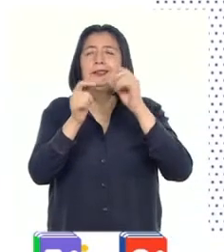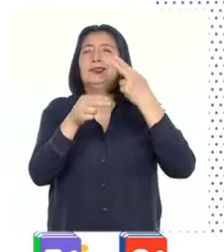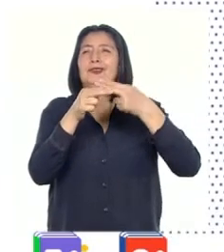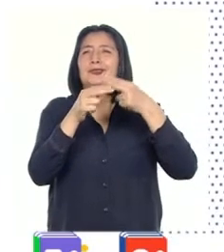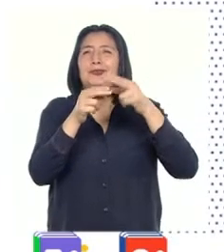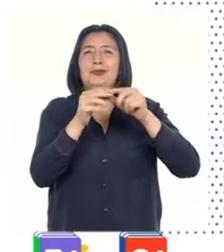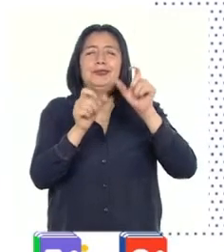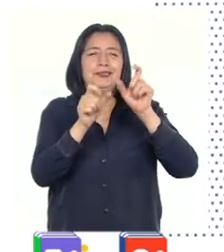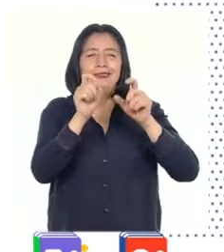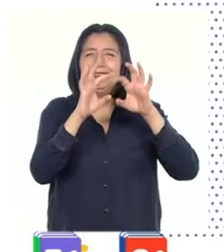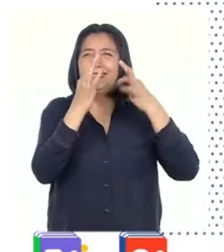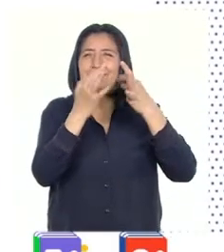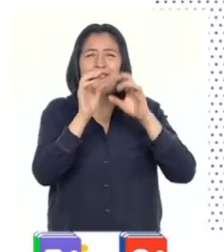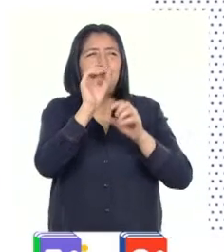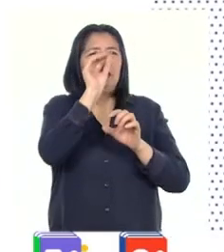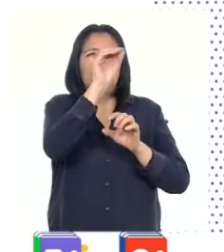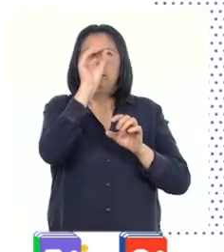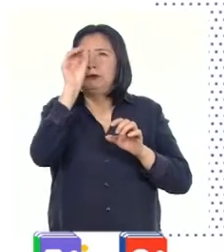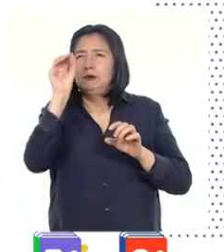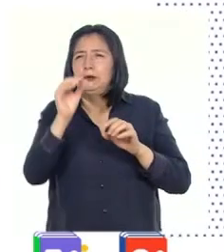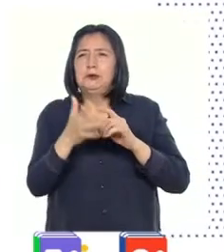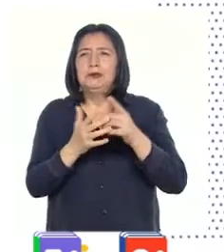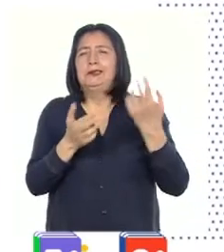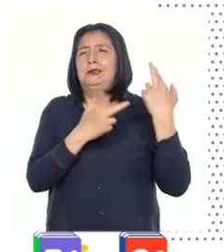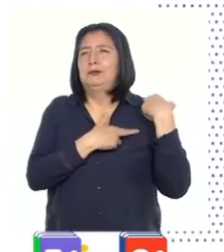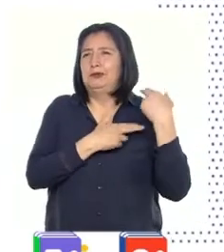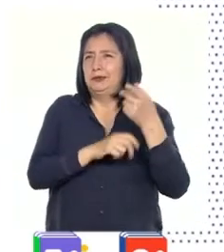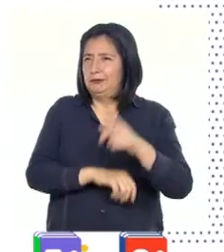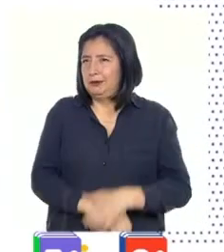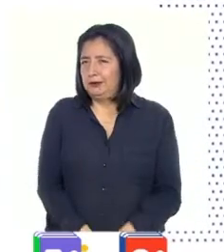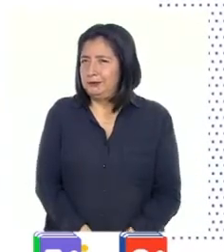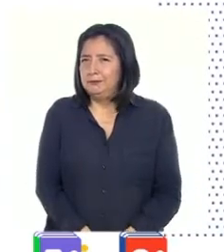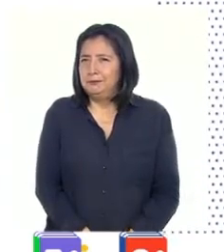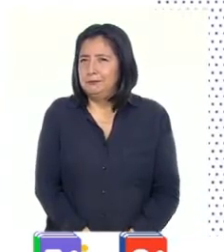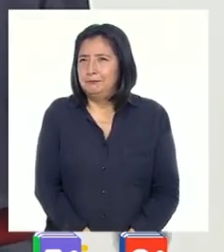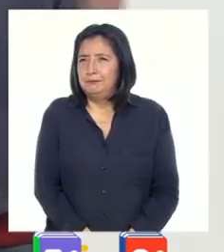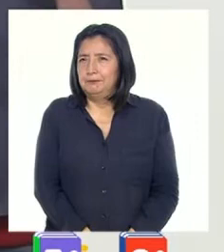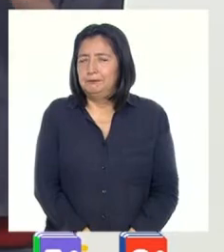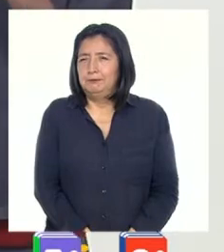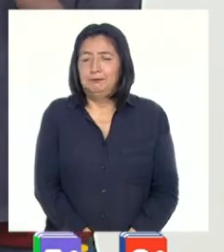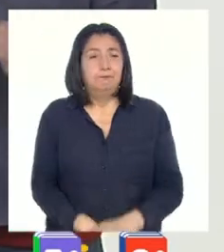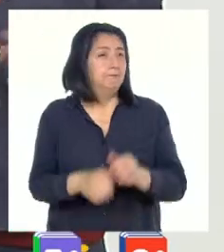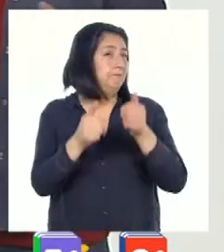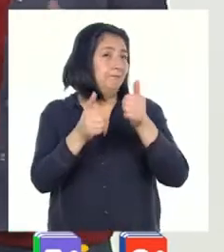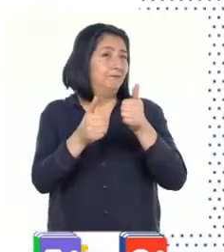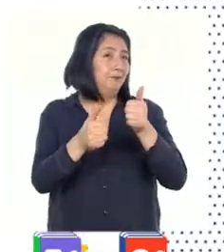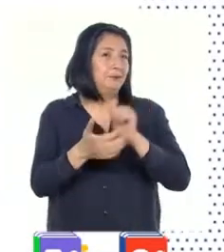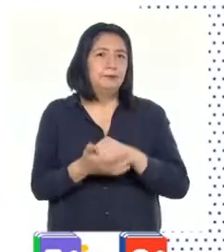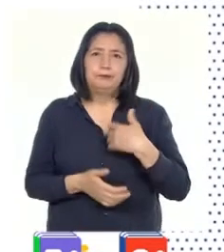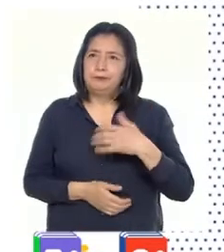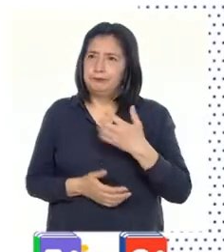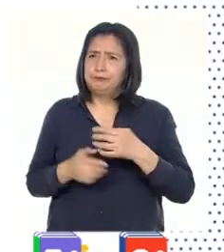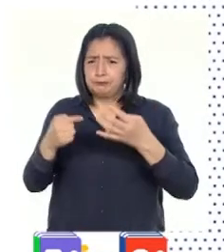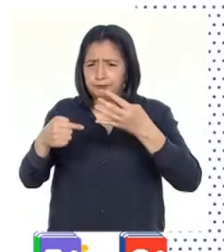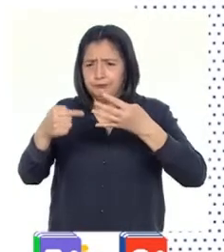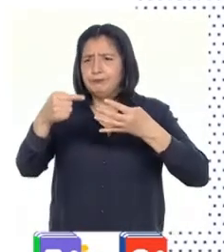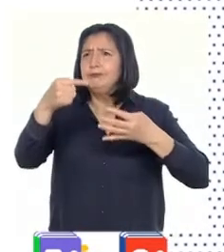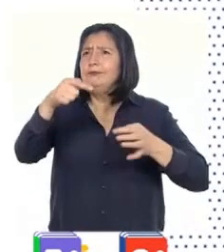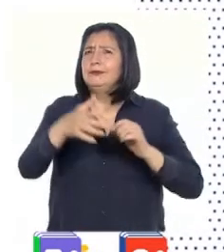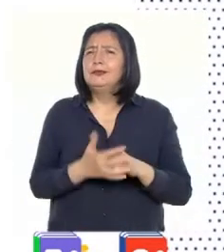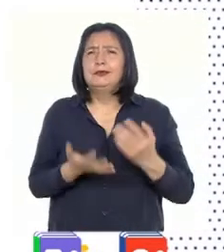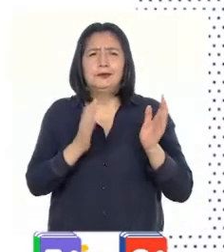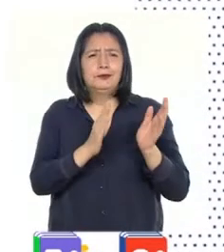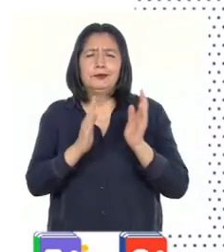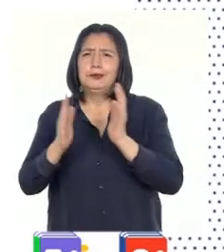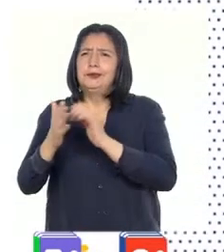nombres de los miembros de nuestra familia y con la tarea que les toca hacer. Buenísimo. Tenemos varias opciones de organizadores